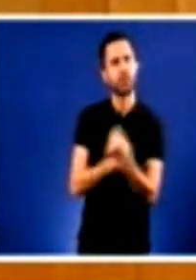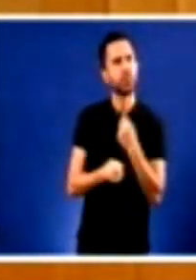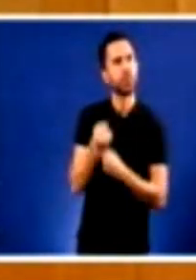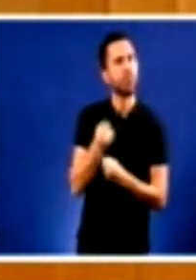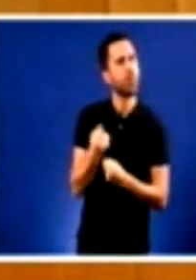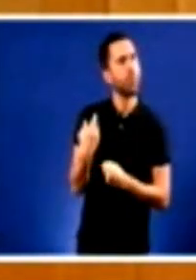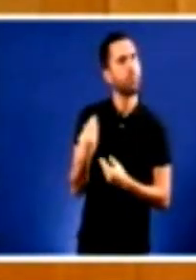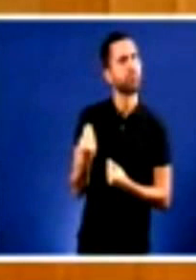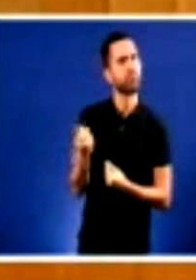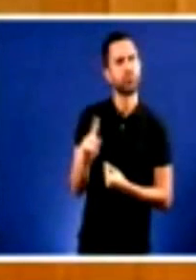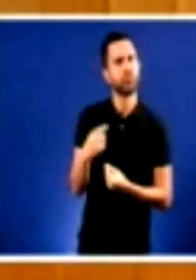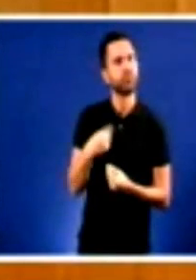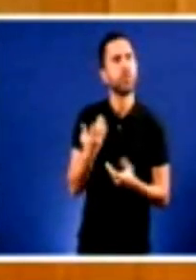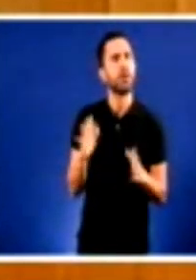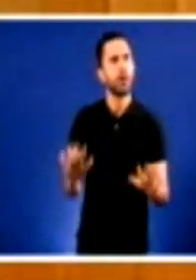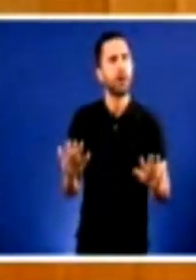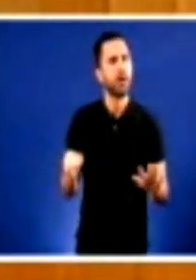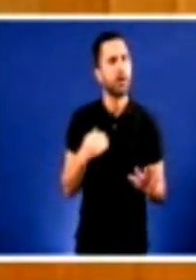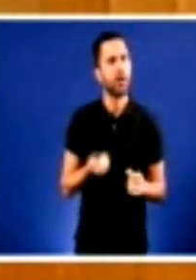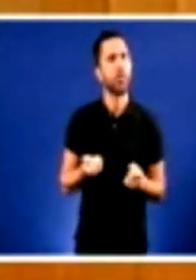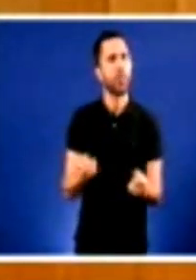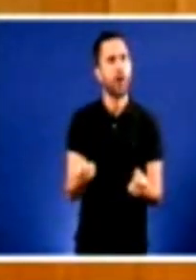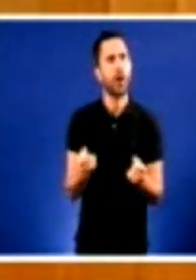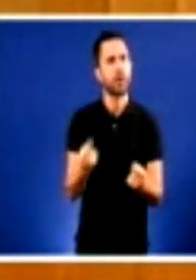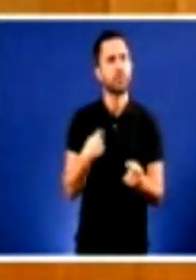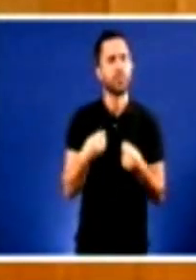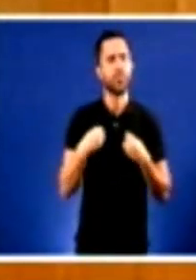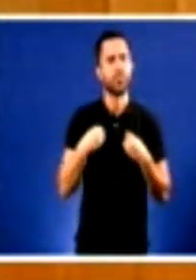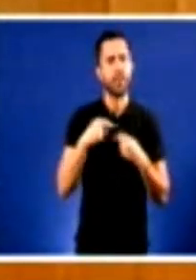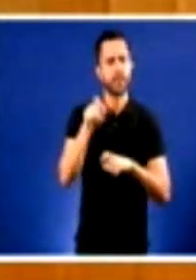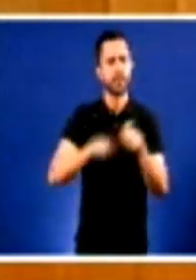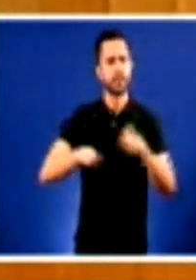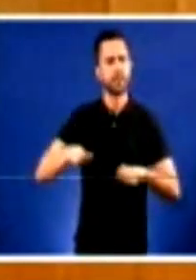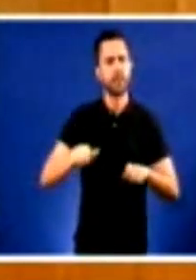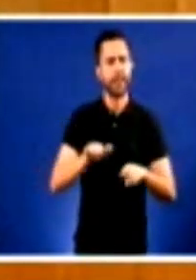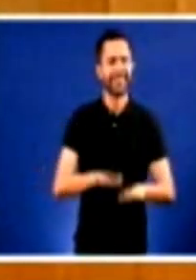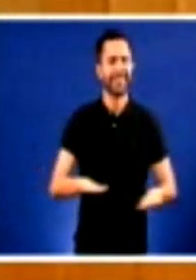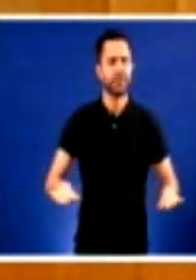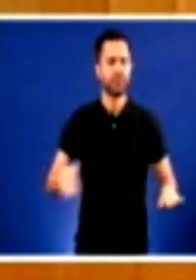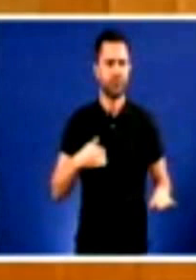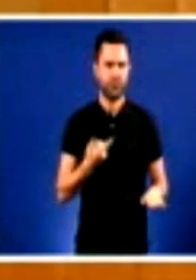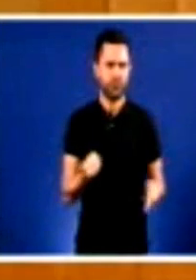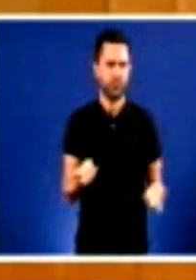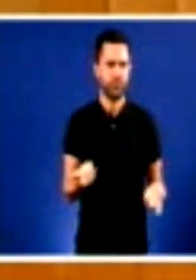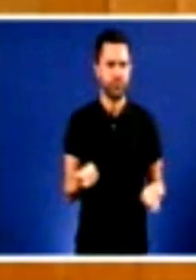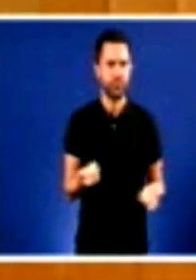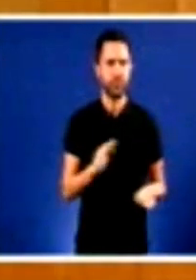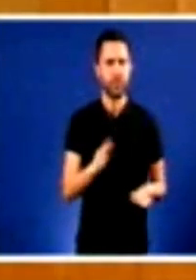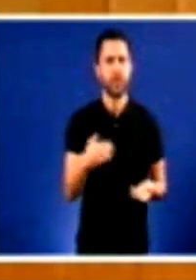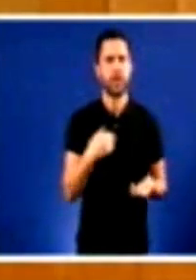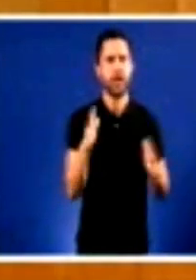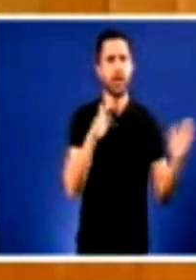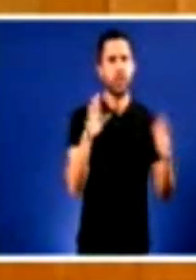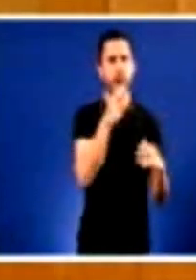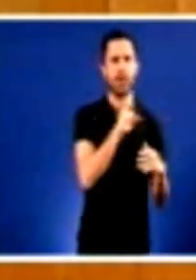ten un elevado coste en vidas humanas, en a vida dos nenos e das nenas. Nos anos 60 e 70, a principio dos 80, Galicia